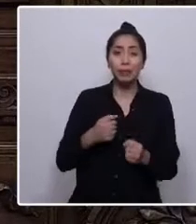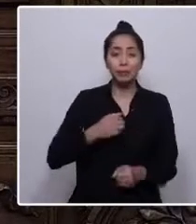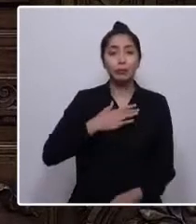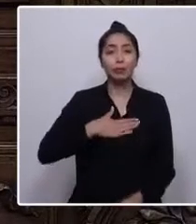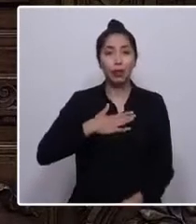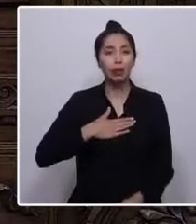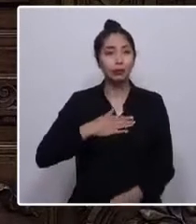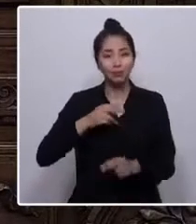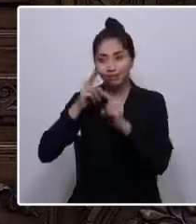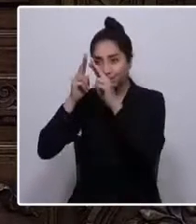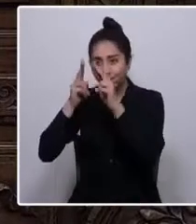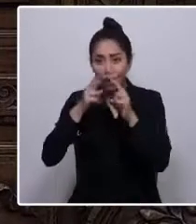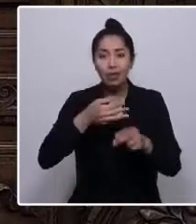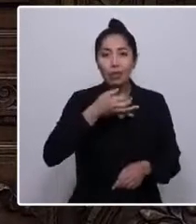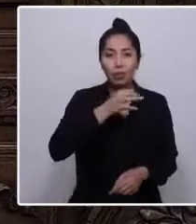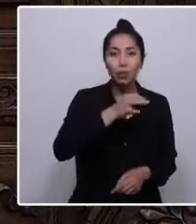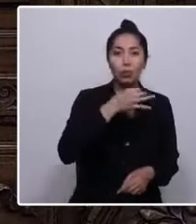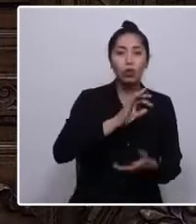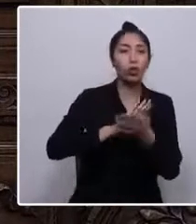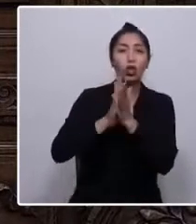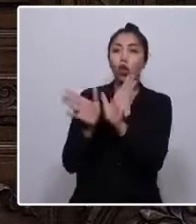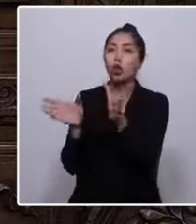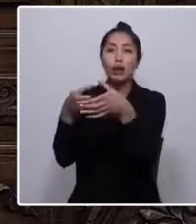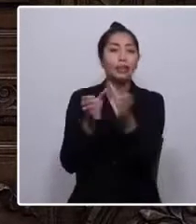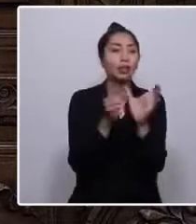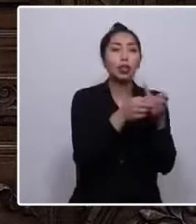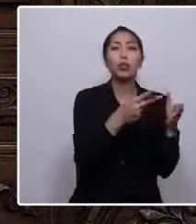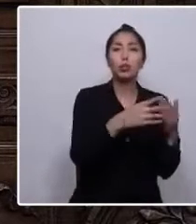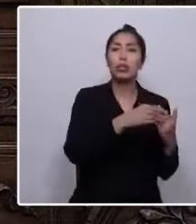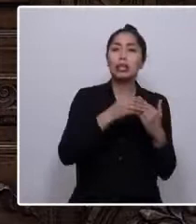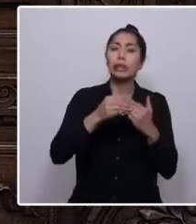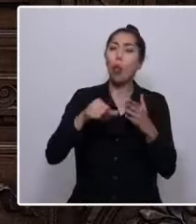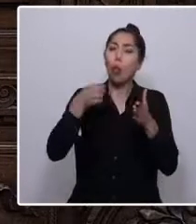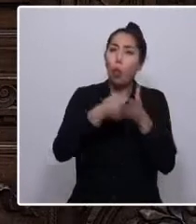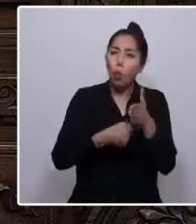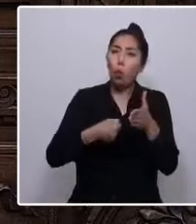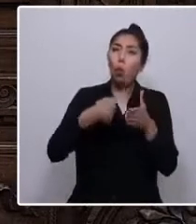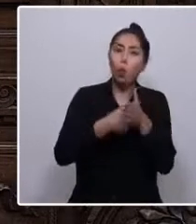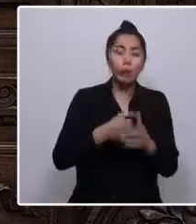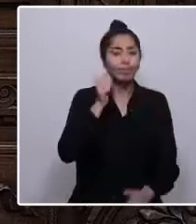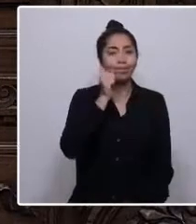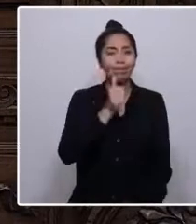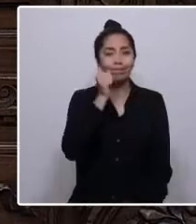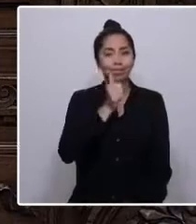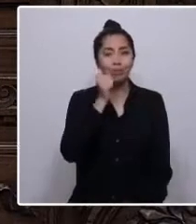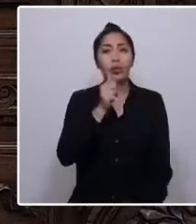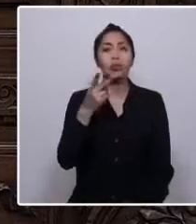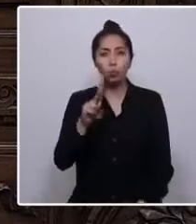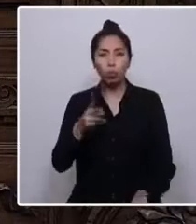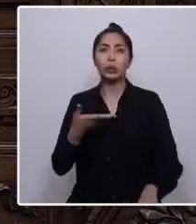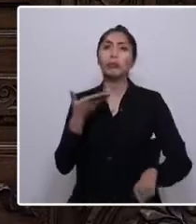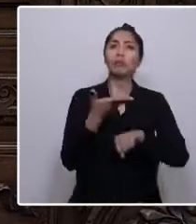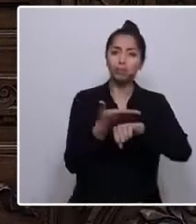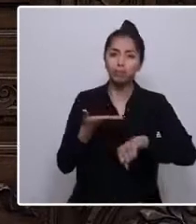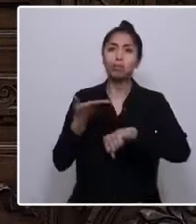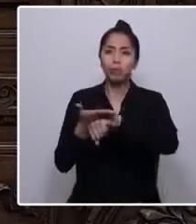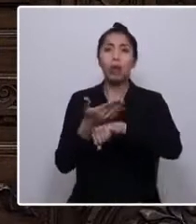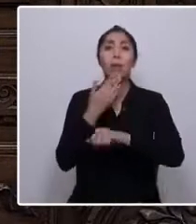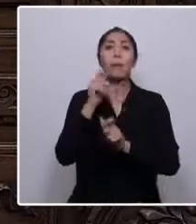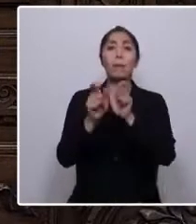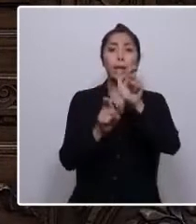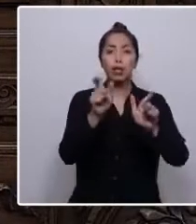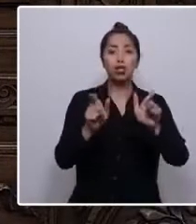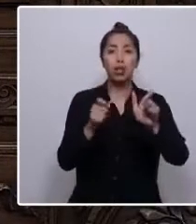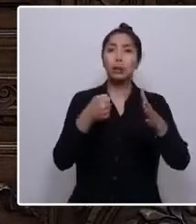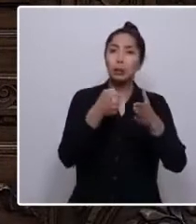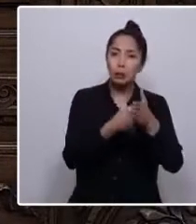a todas las organizaciones de base del país y sus dirigentes, que luchan día a día por sus respectivas demandas, a las personas que dan la pelea